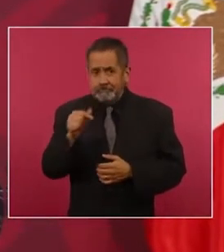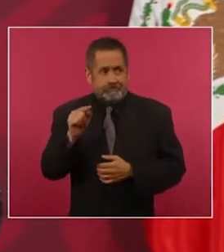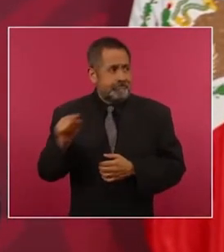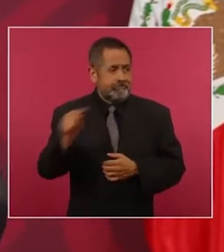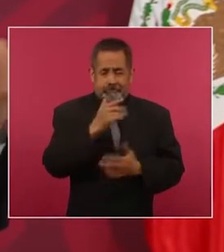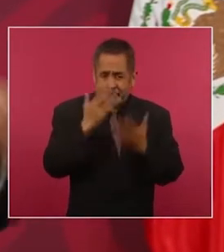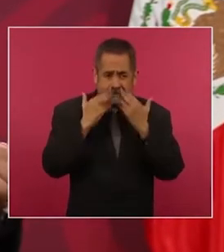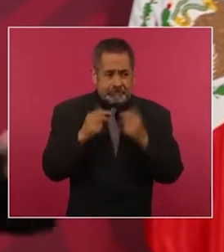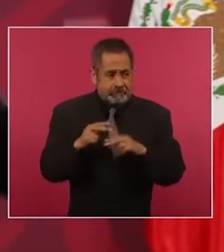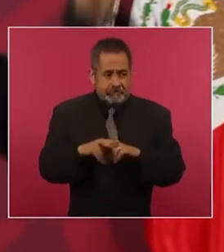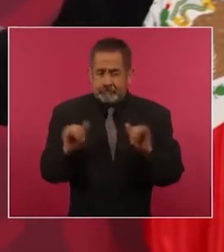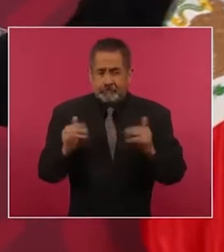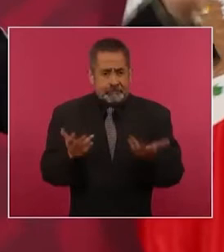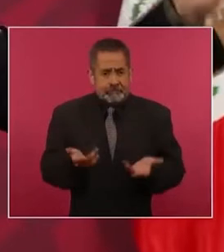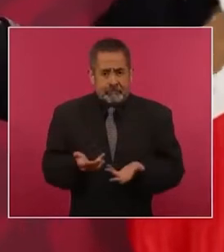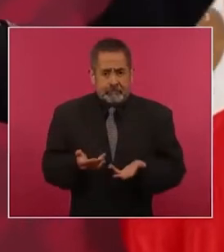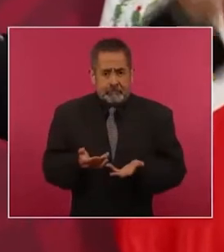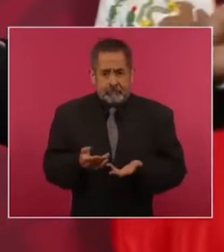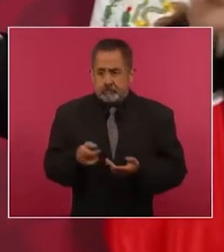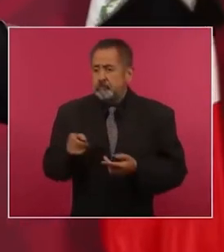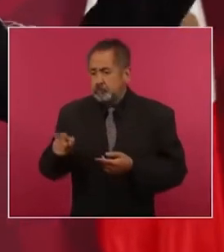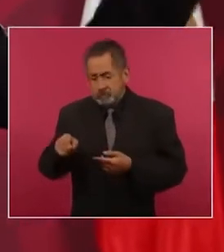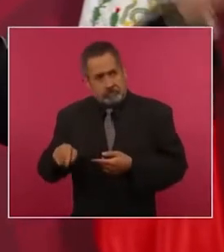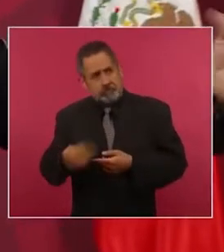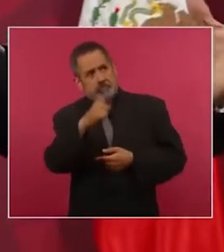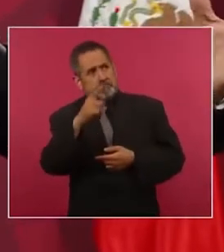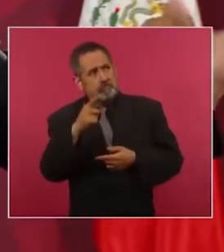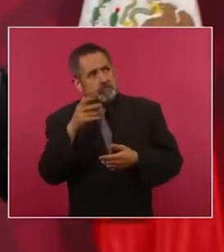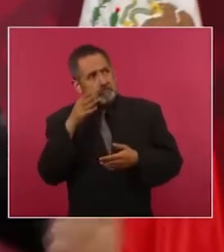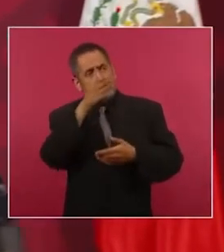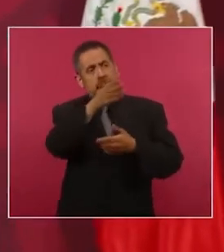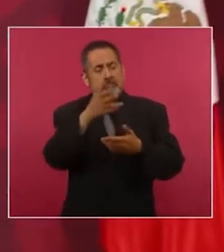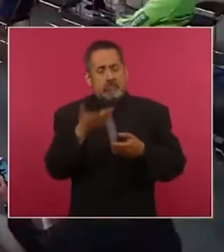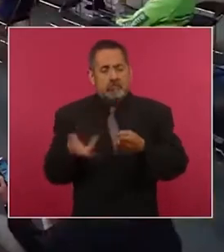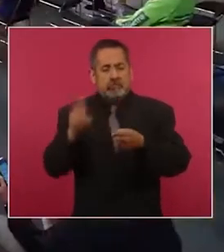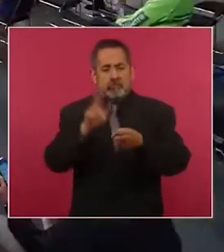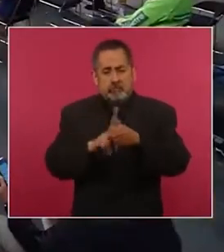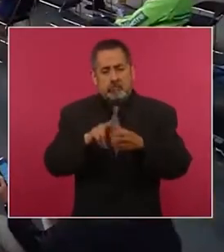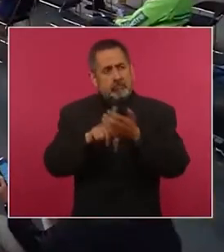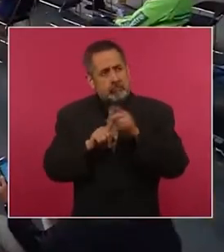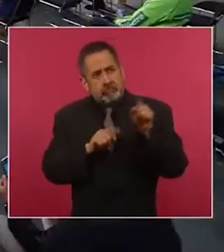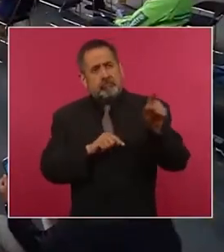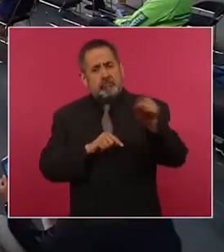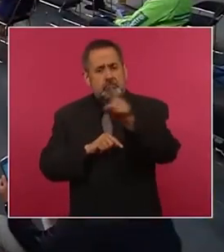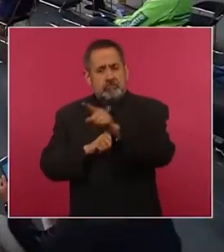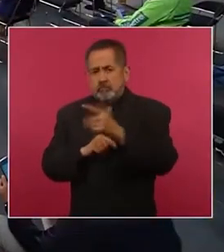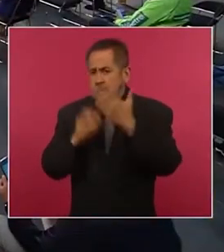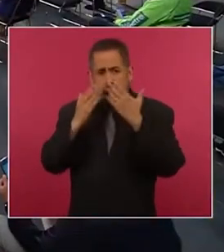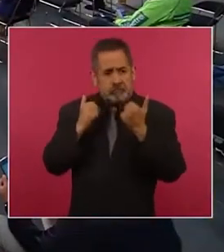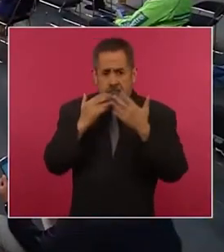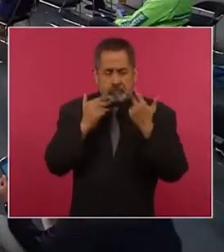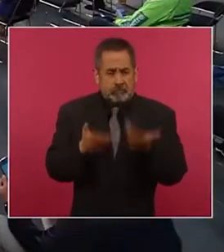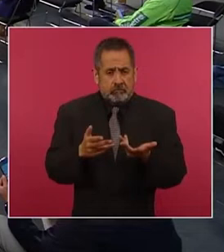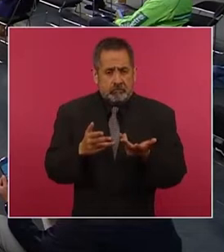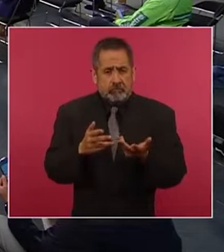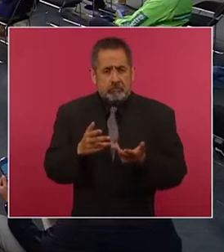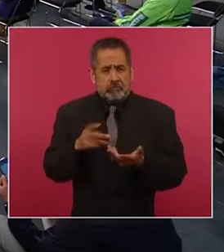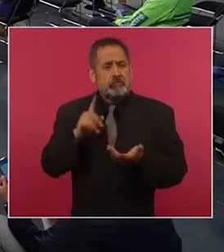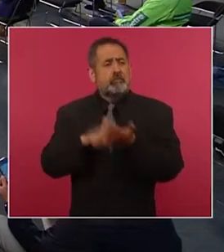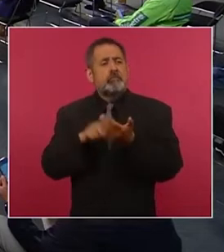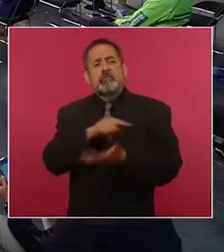para ir a trabajar en hospitales, en las zonas